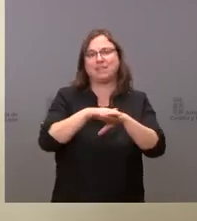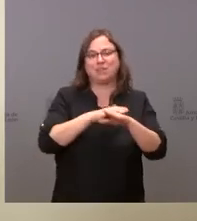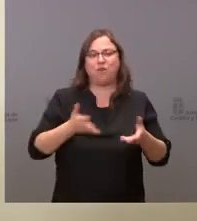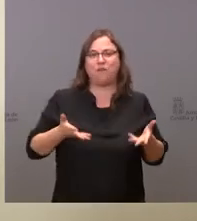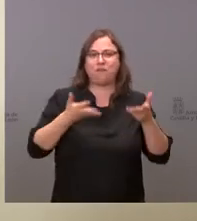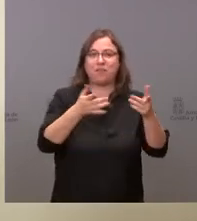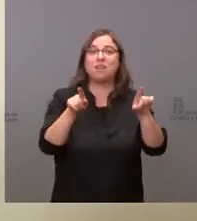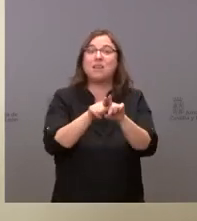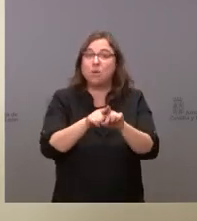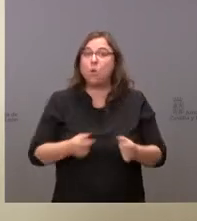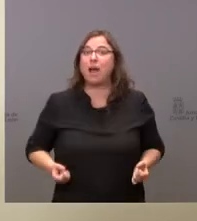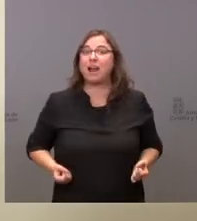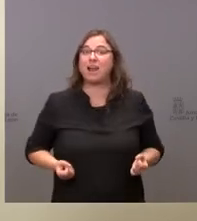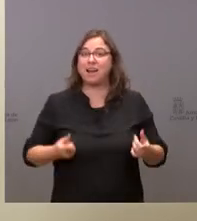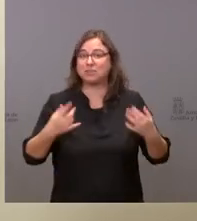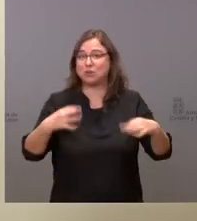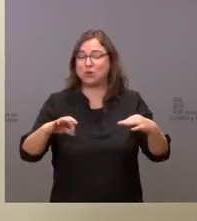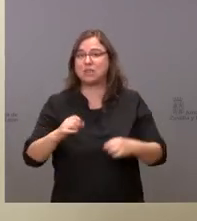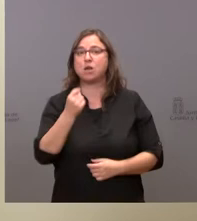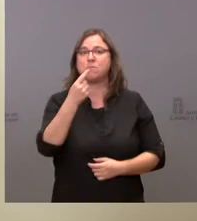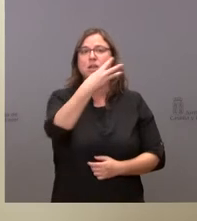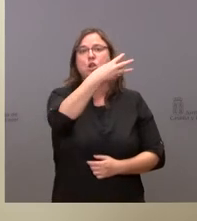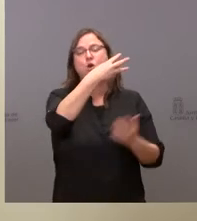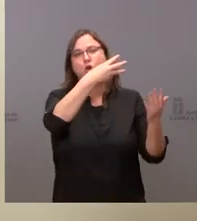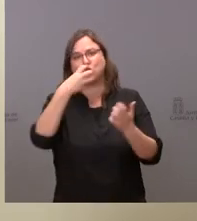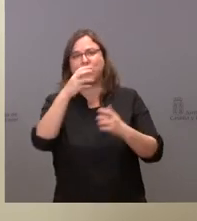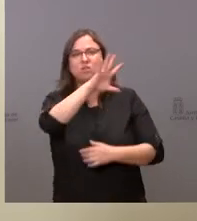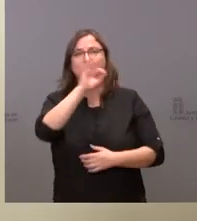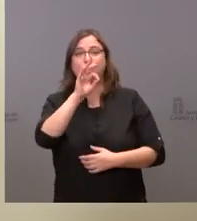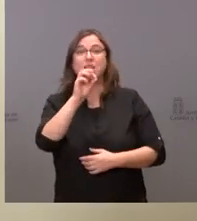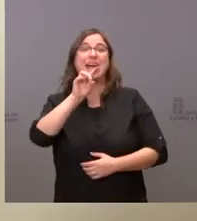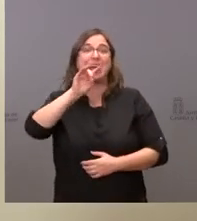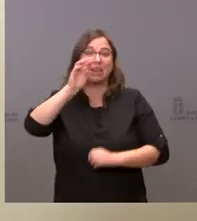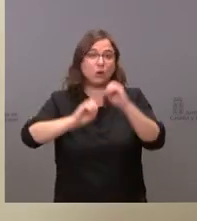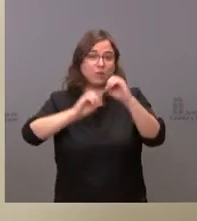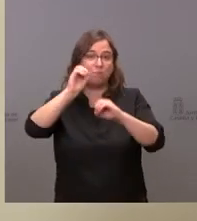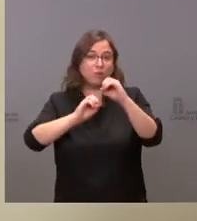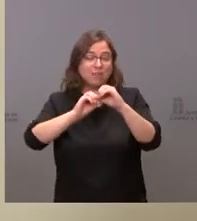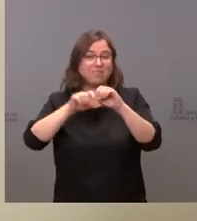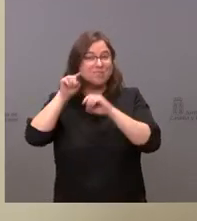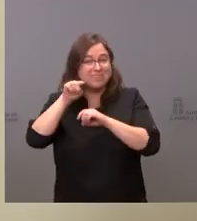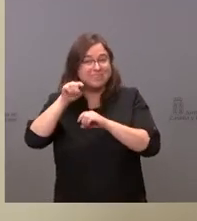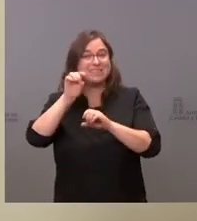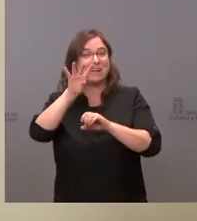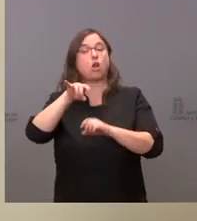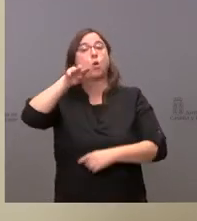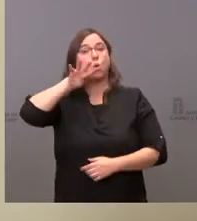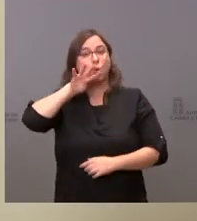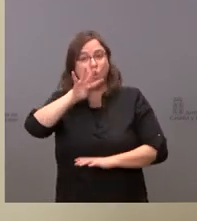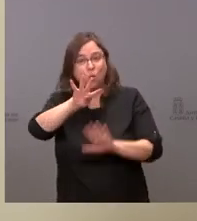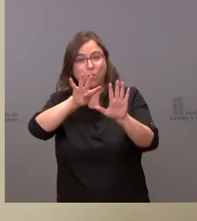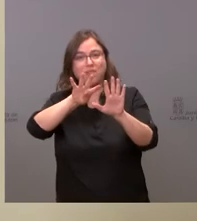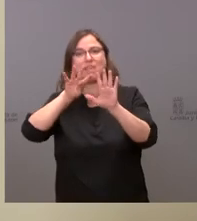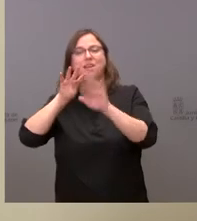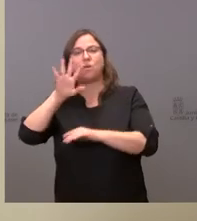mismo con los gastos corrientes, que son 1.850 millones, el 14% de los gastos, de los cuales el 94,5% de esos